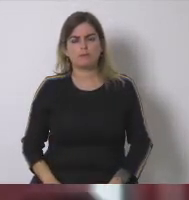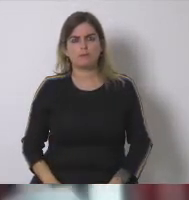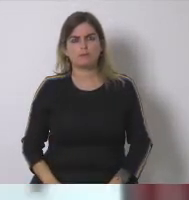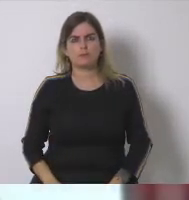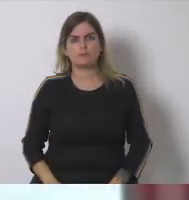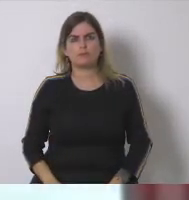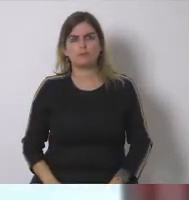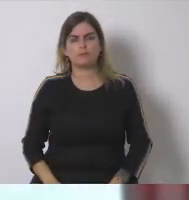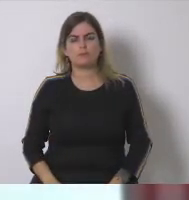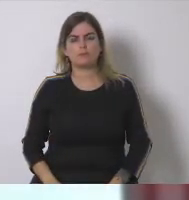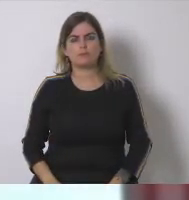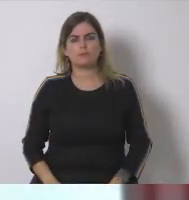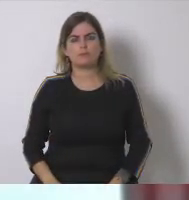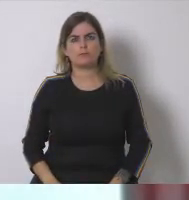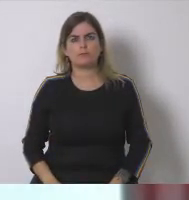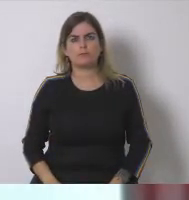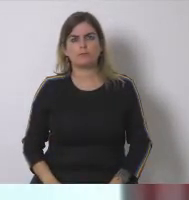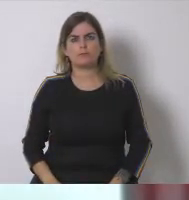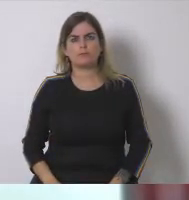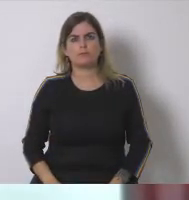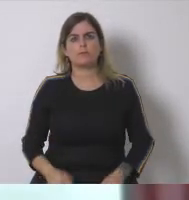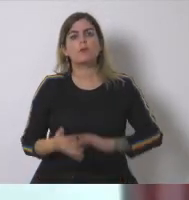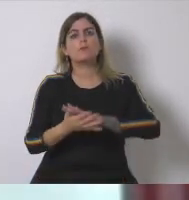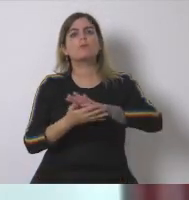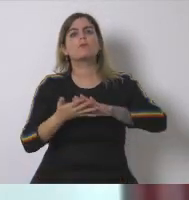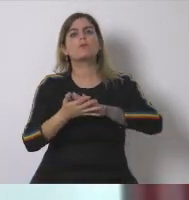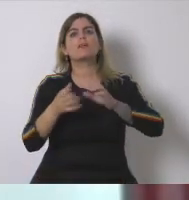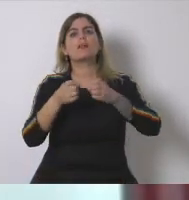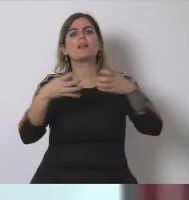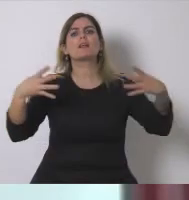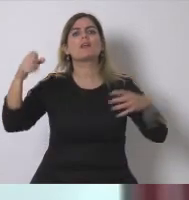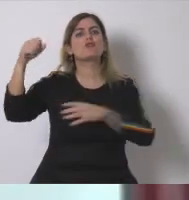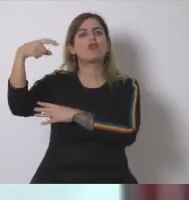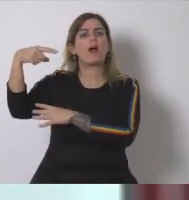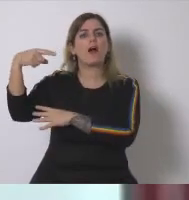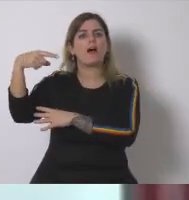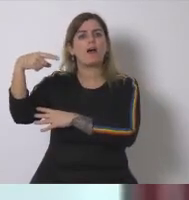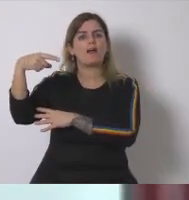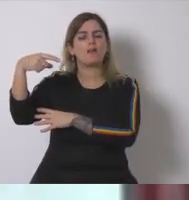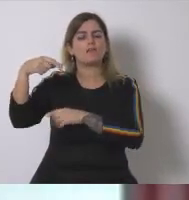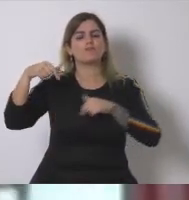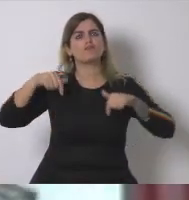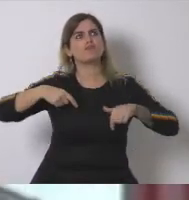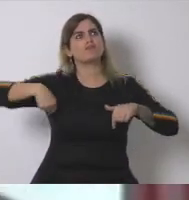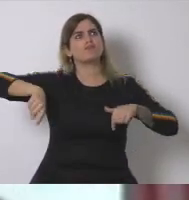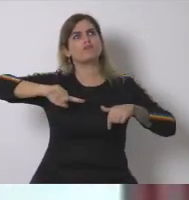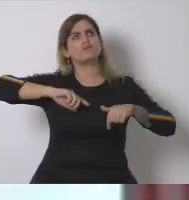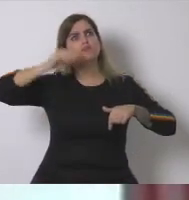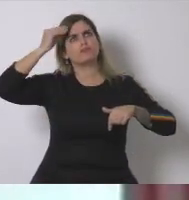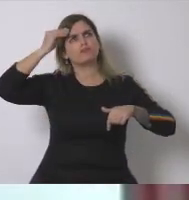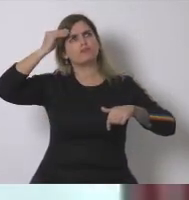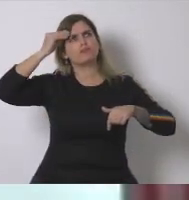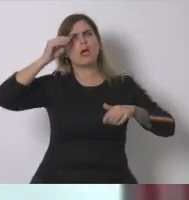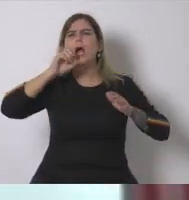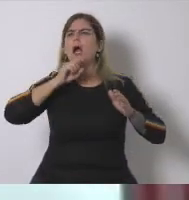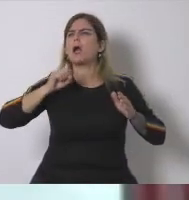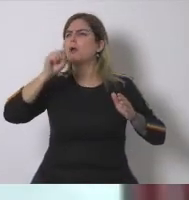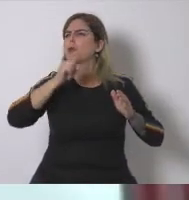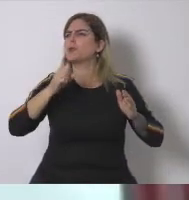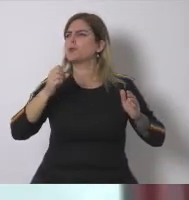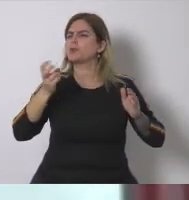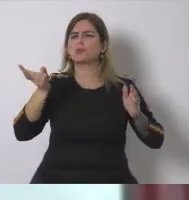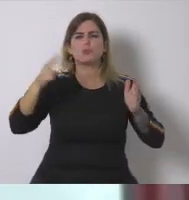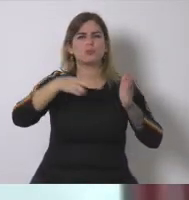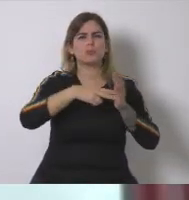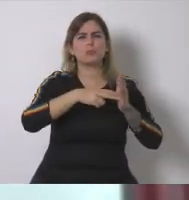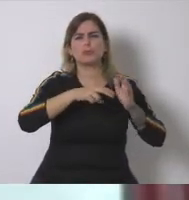replantearse ciertas cuestiones cuando se habló aquí de la fotovoltaica